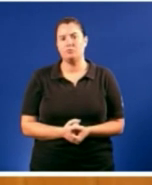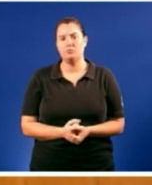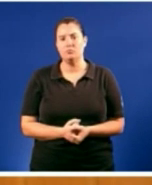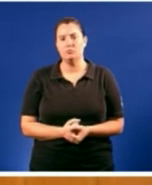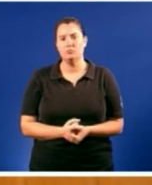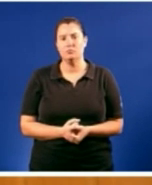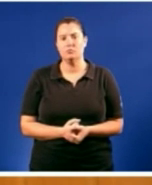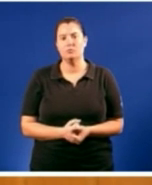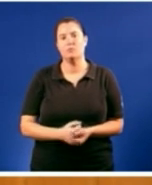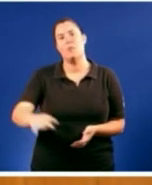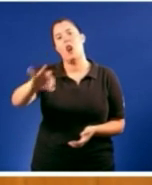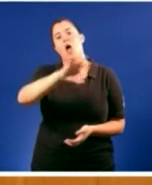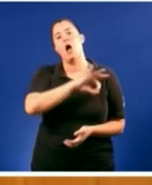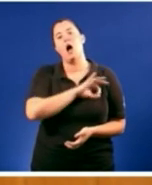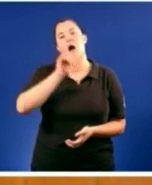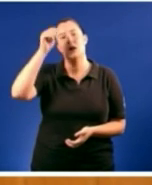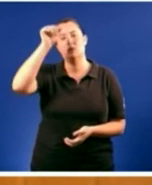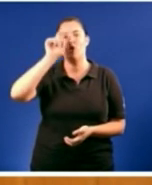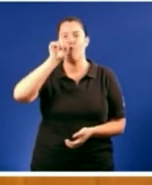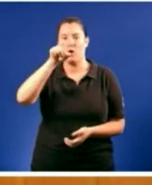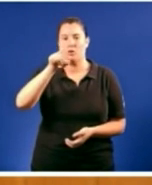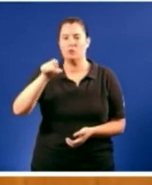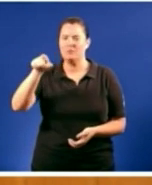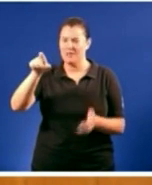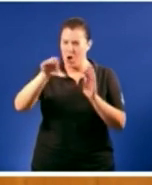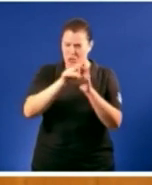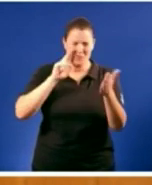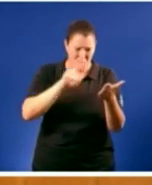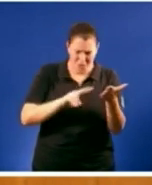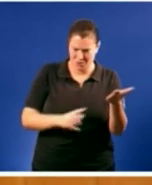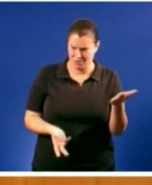señor Feijó, vostede leu a Constitución.